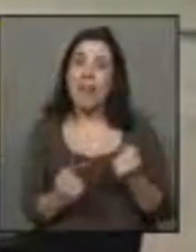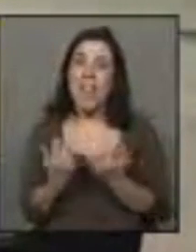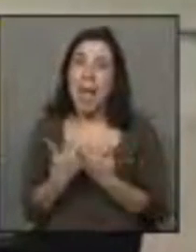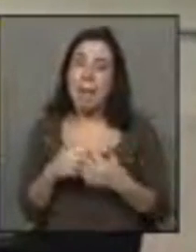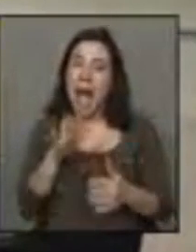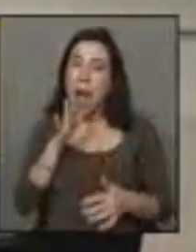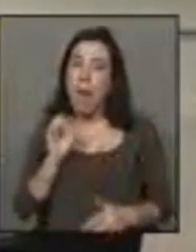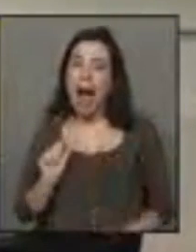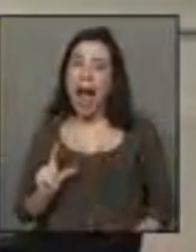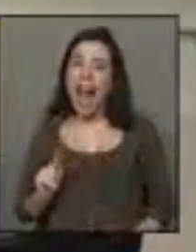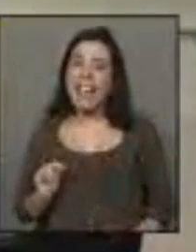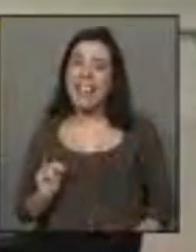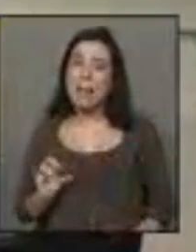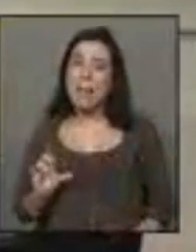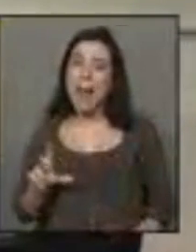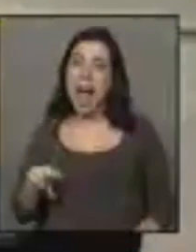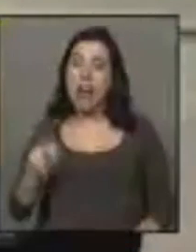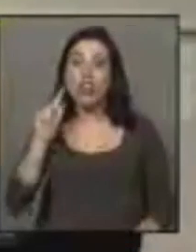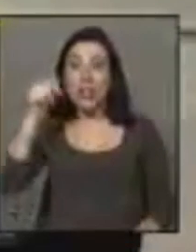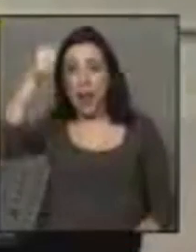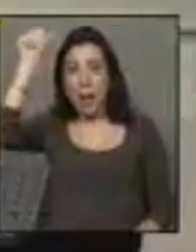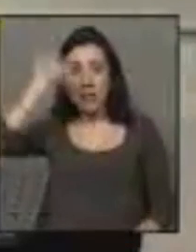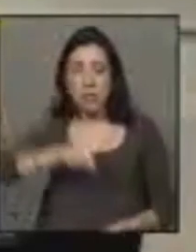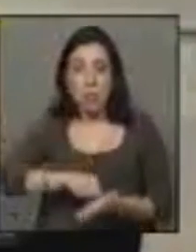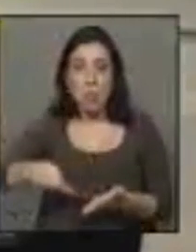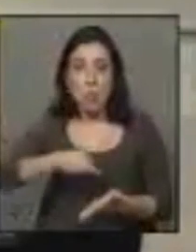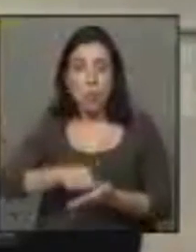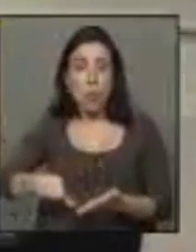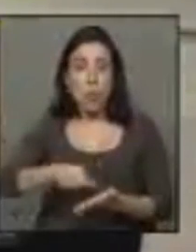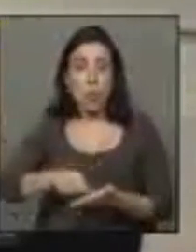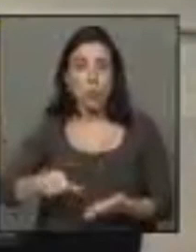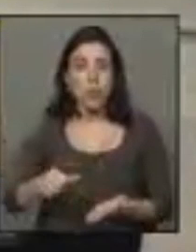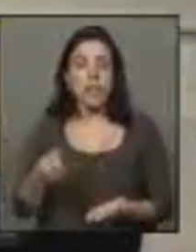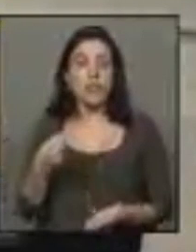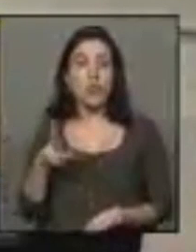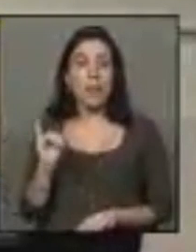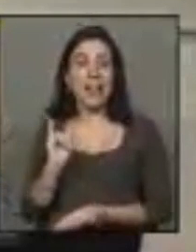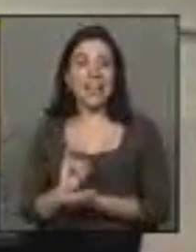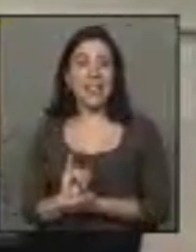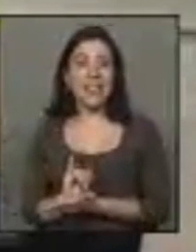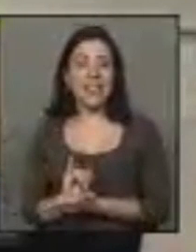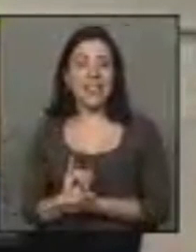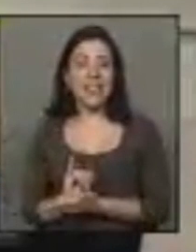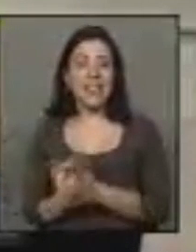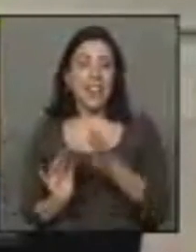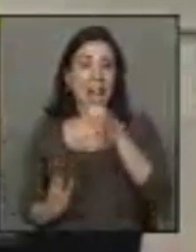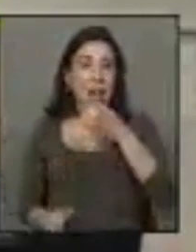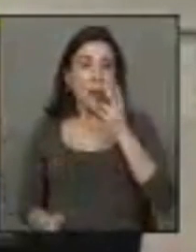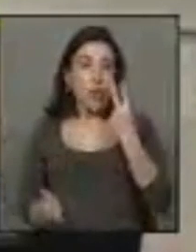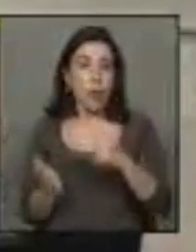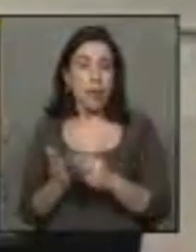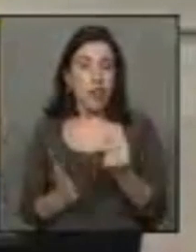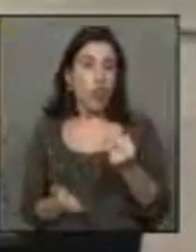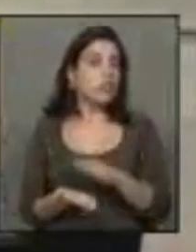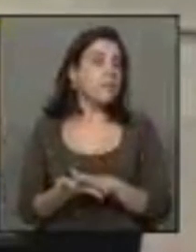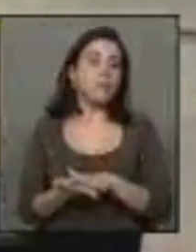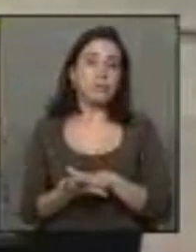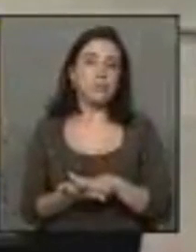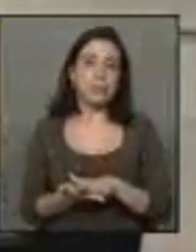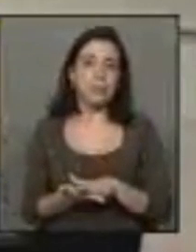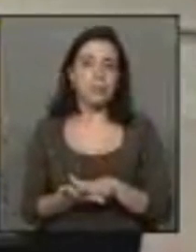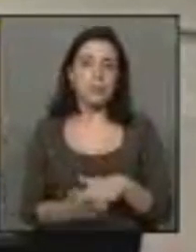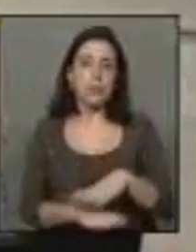empresa Aguas del Altiplano ha sido objeto de sanciones por parte de la Superintendencia de Servicios Sanitarios. En 2012, por ejemplo,